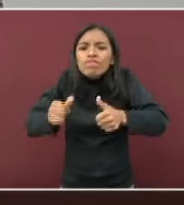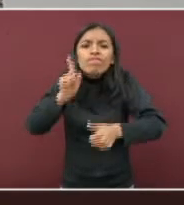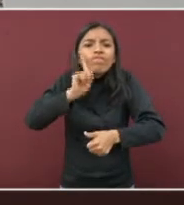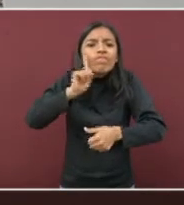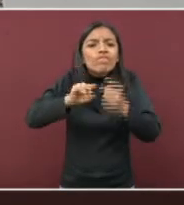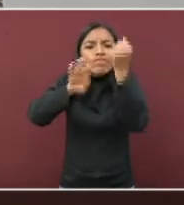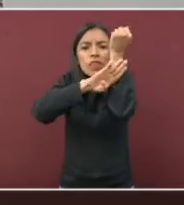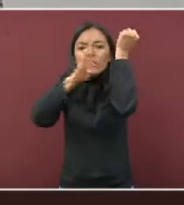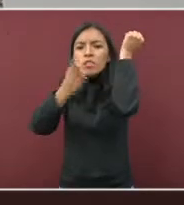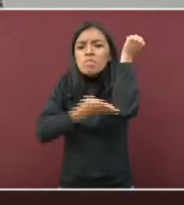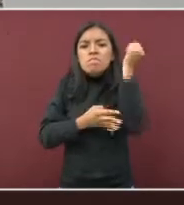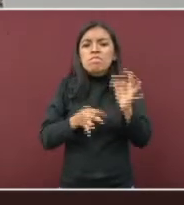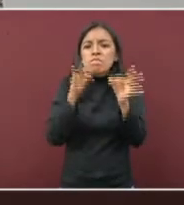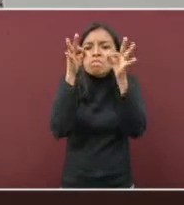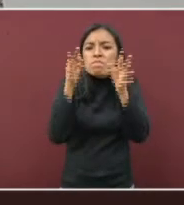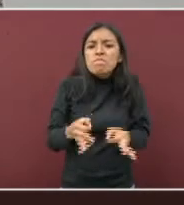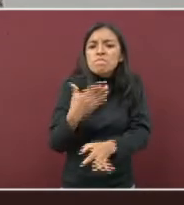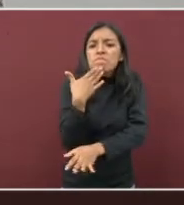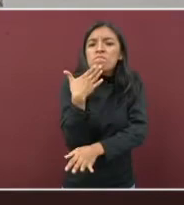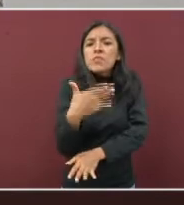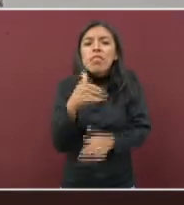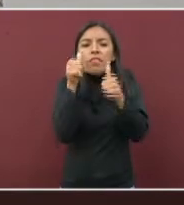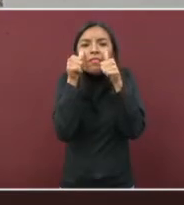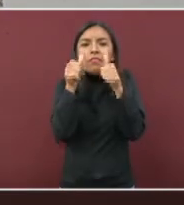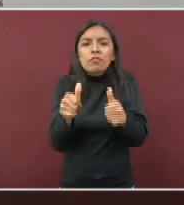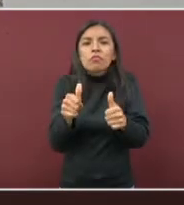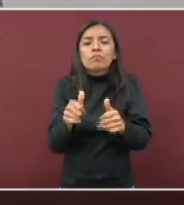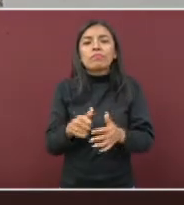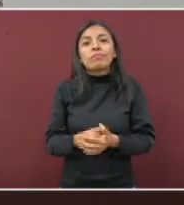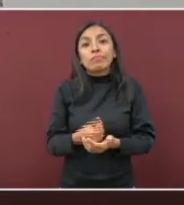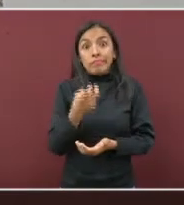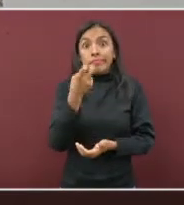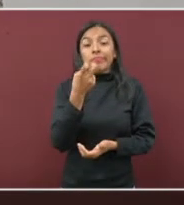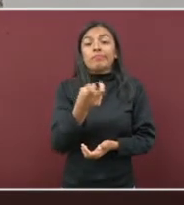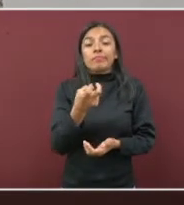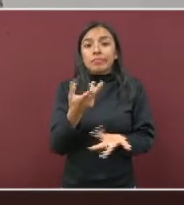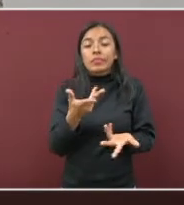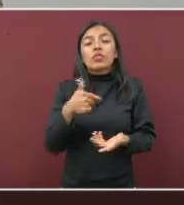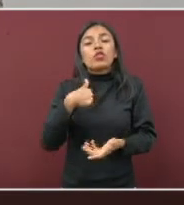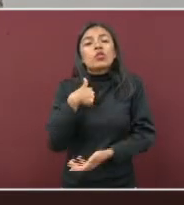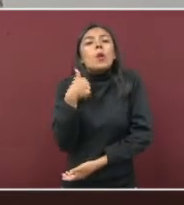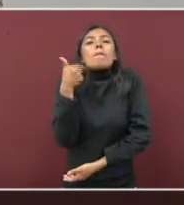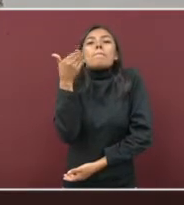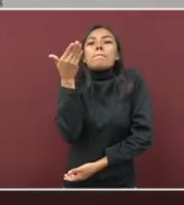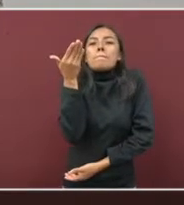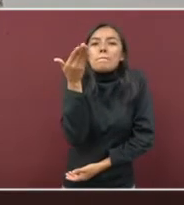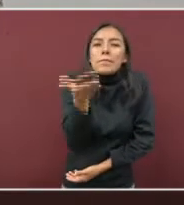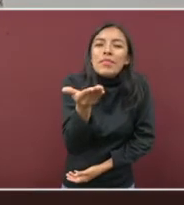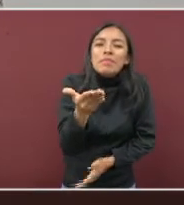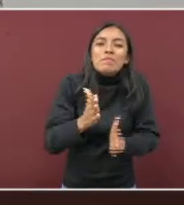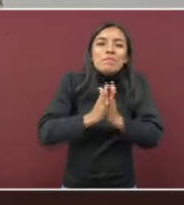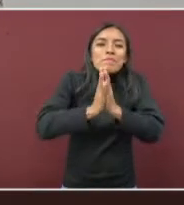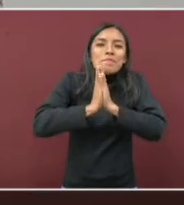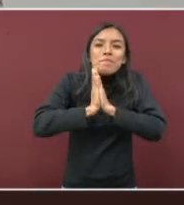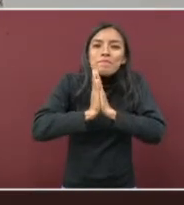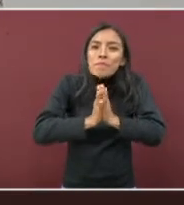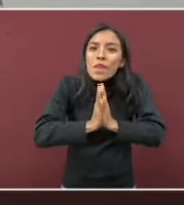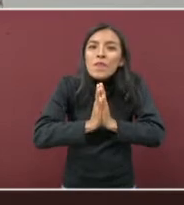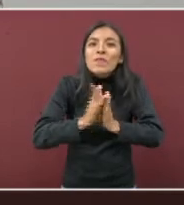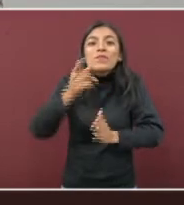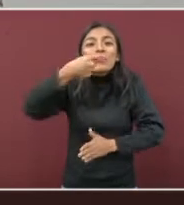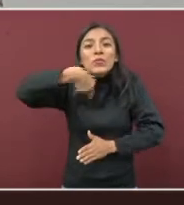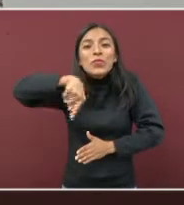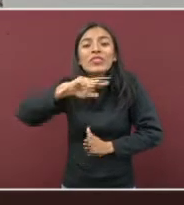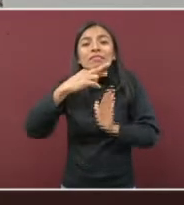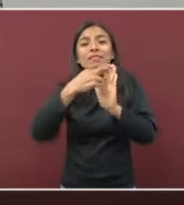embarazadas. Por la misma situación, que les pedimos, les suplicamos que refuercen